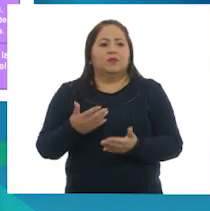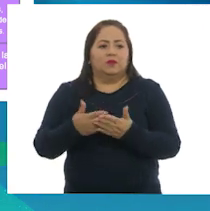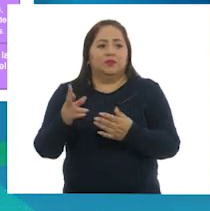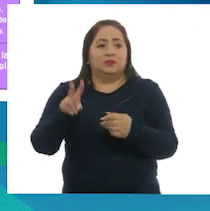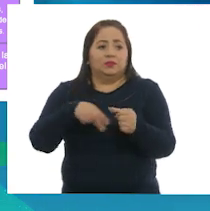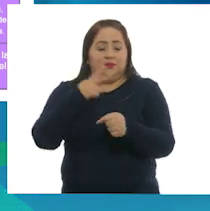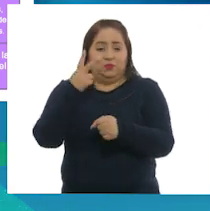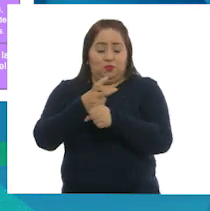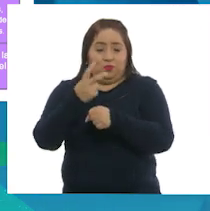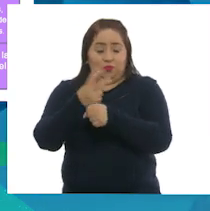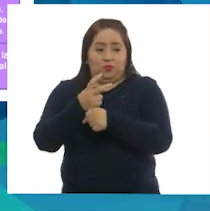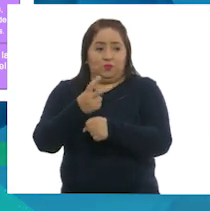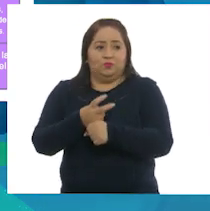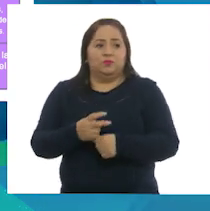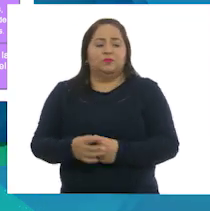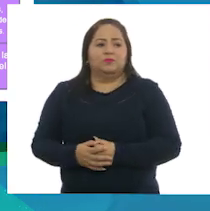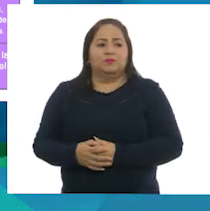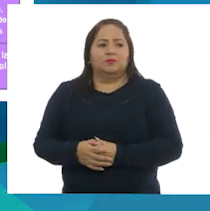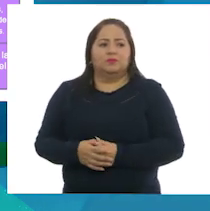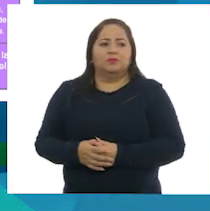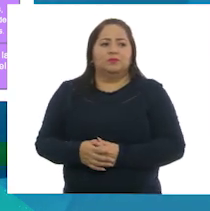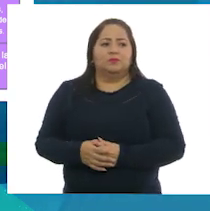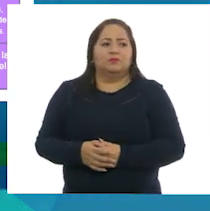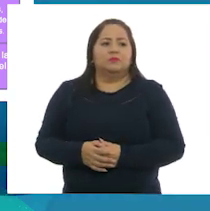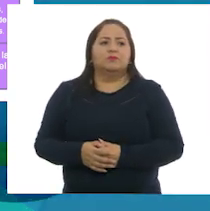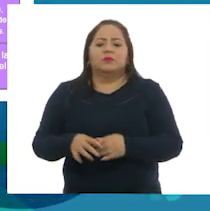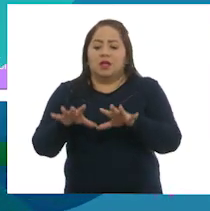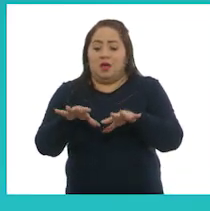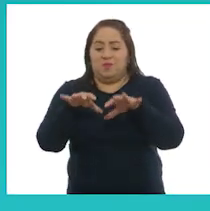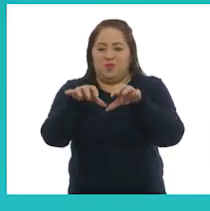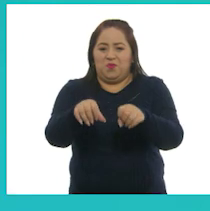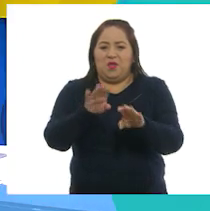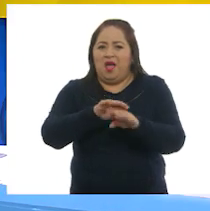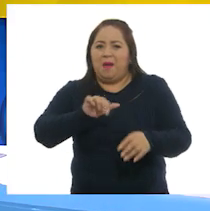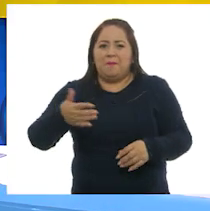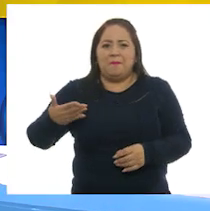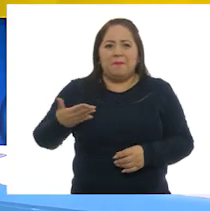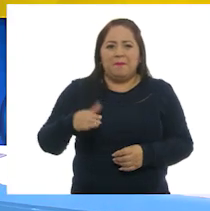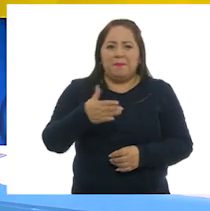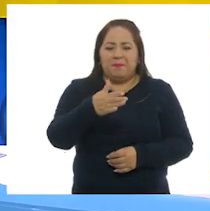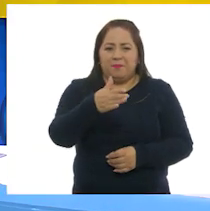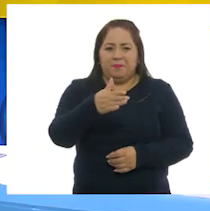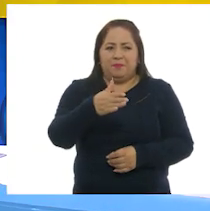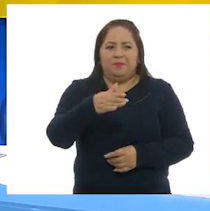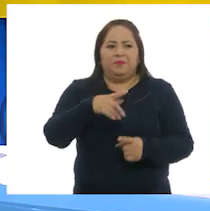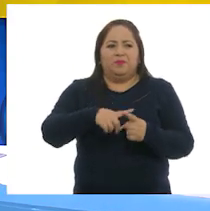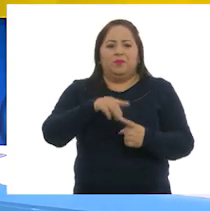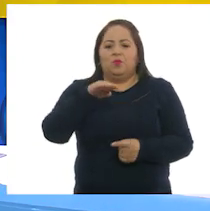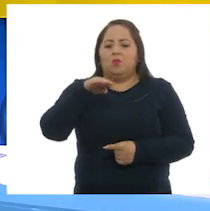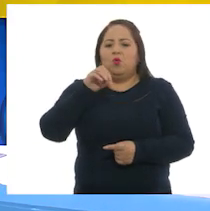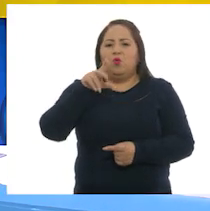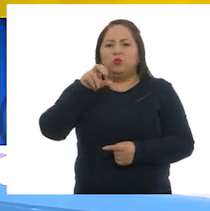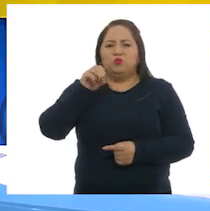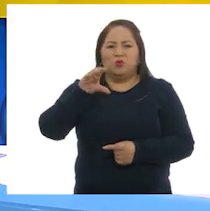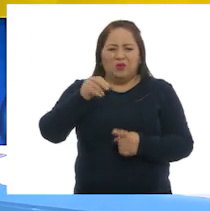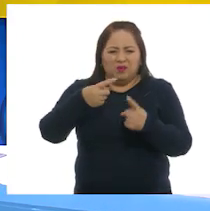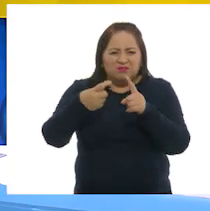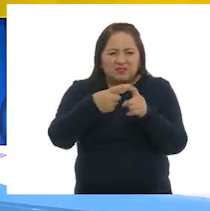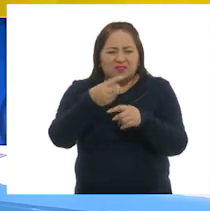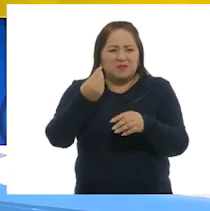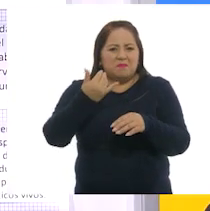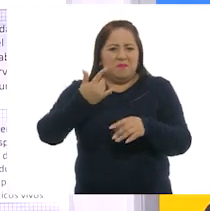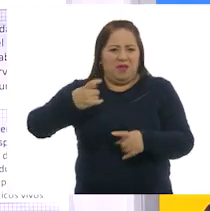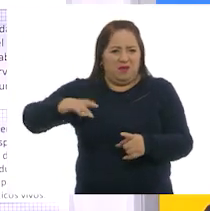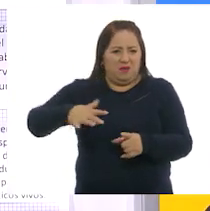El segundo indica es la captura de peces, crustáceos, moluscos y